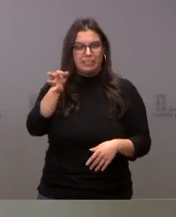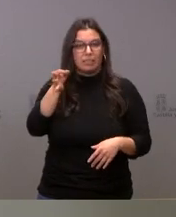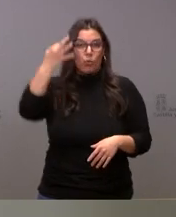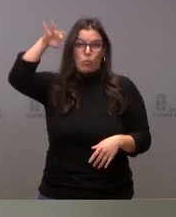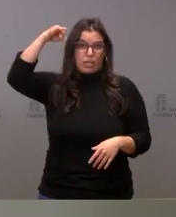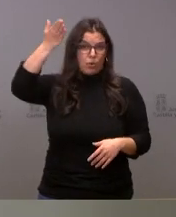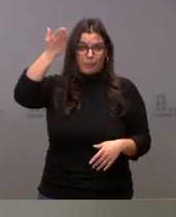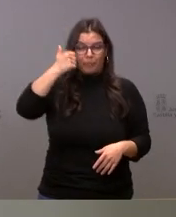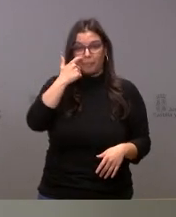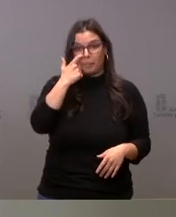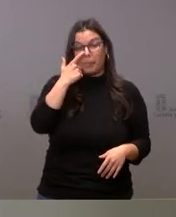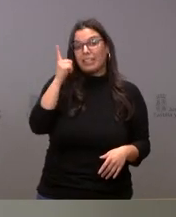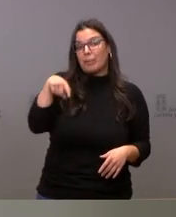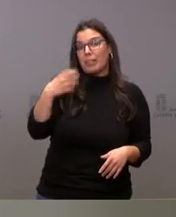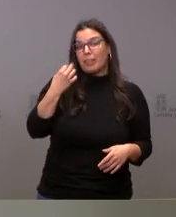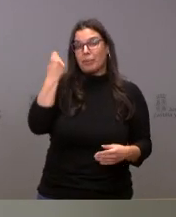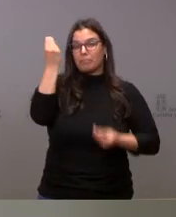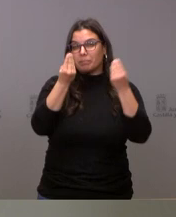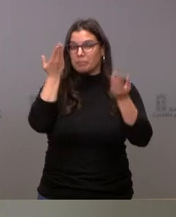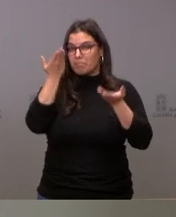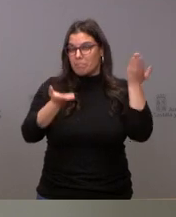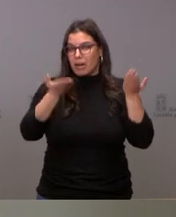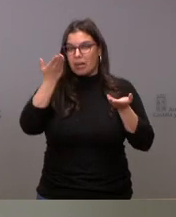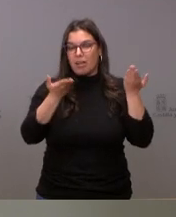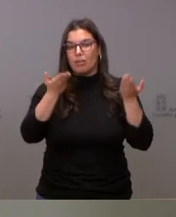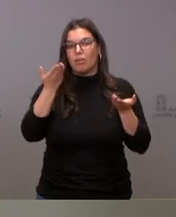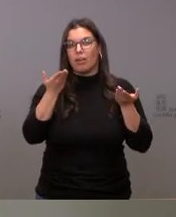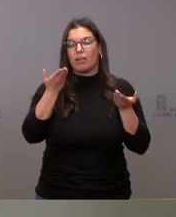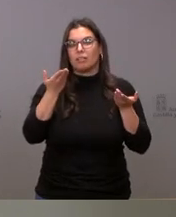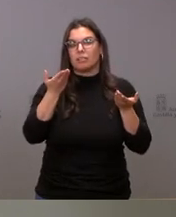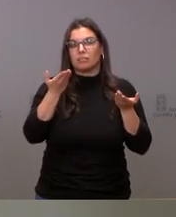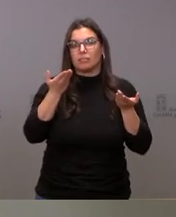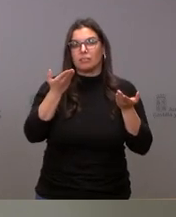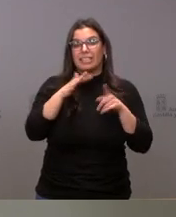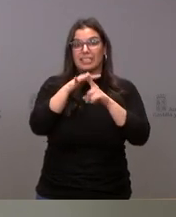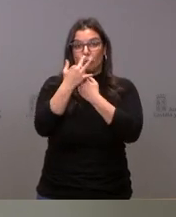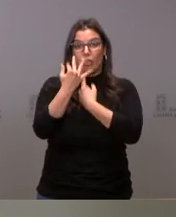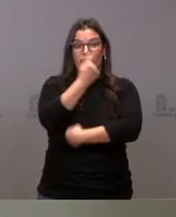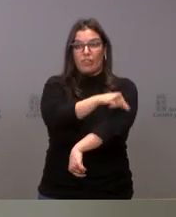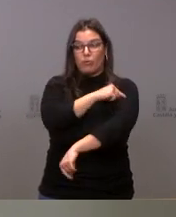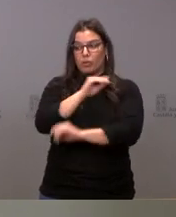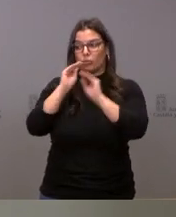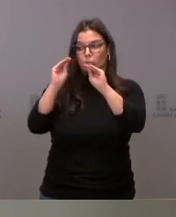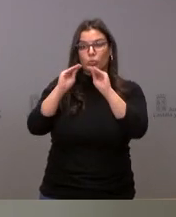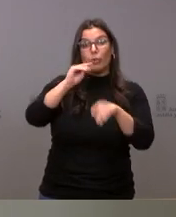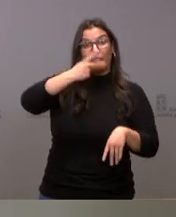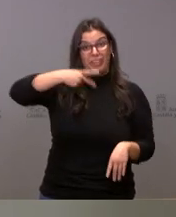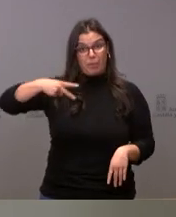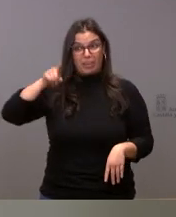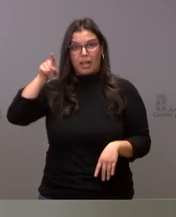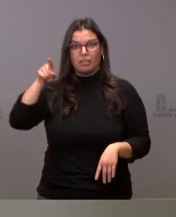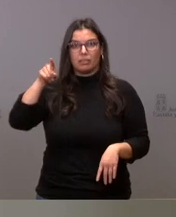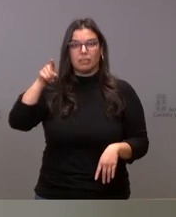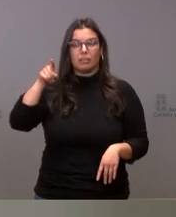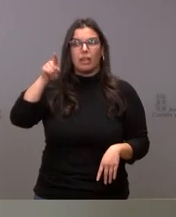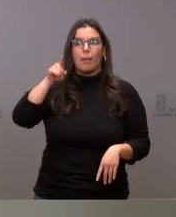Realmente, también hay que valorar cuál es la situación vacunal de Dinamarca, que no es como la nuestra, no